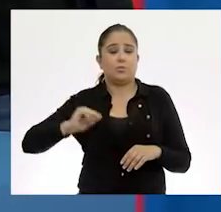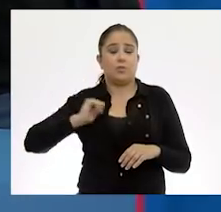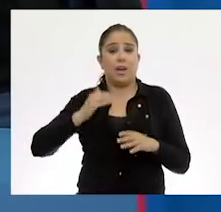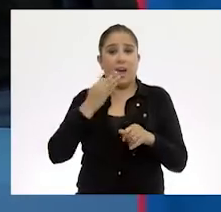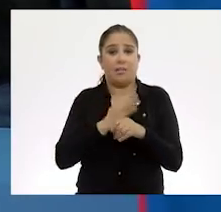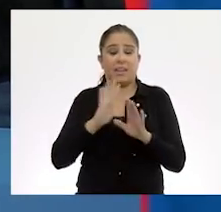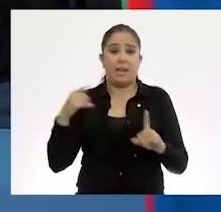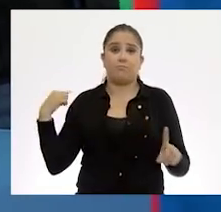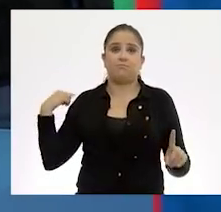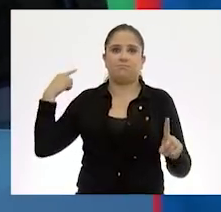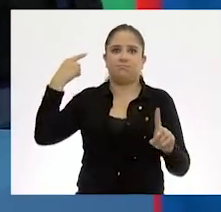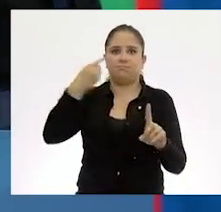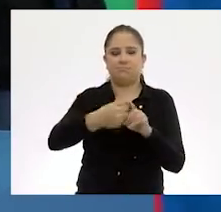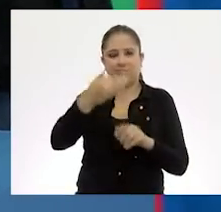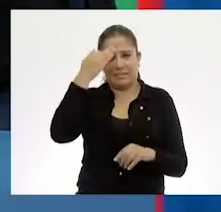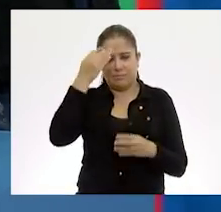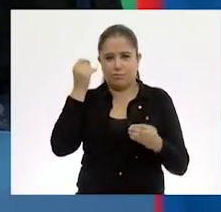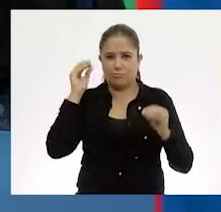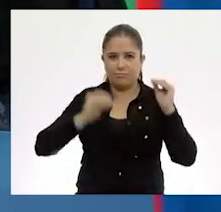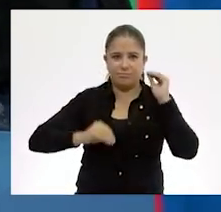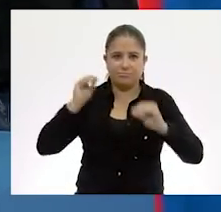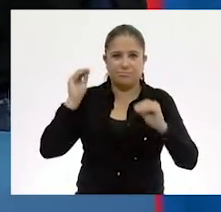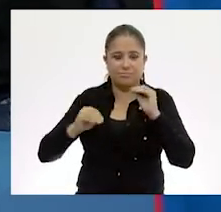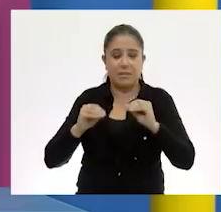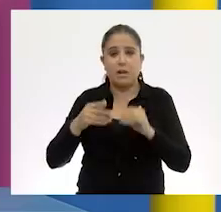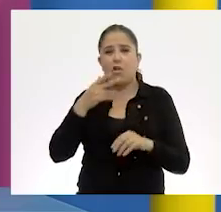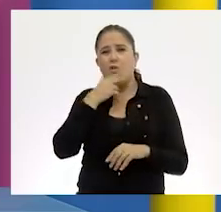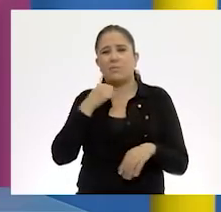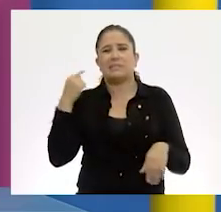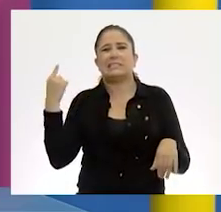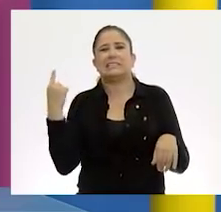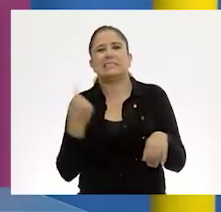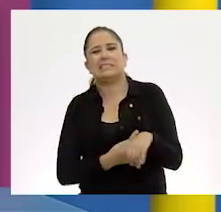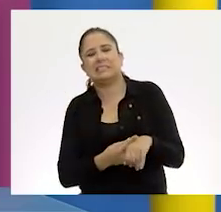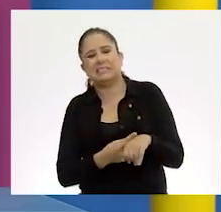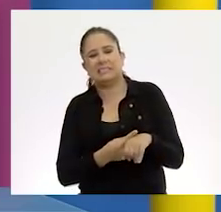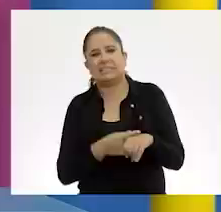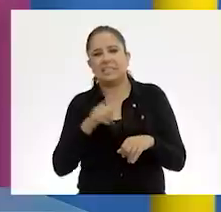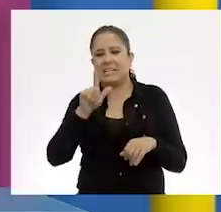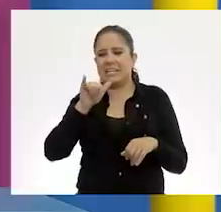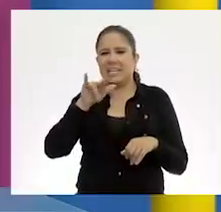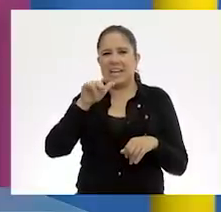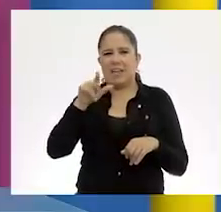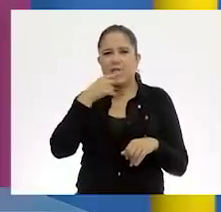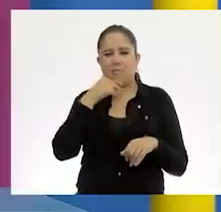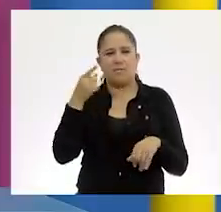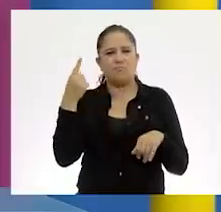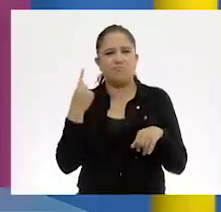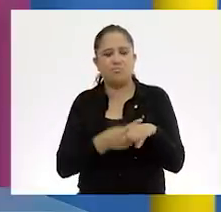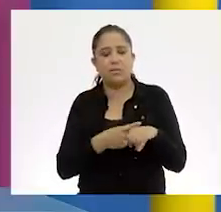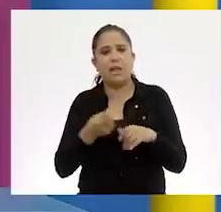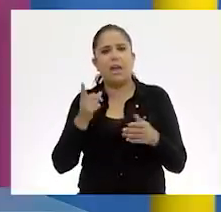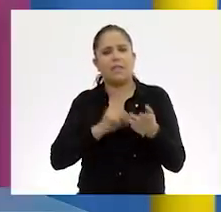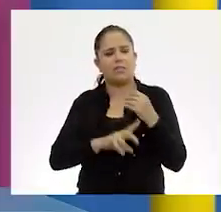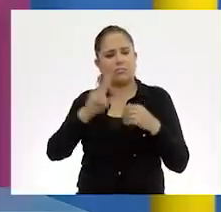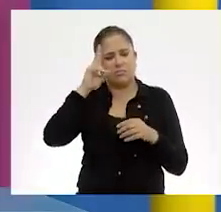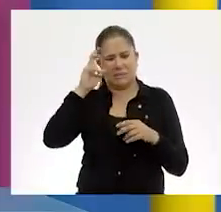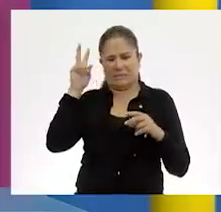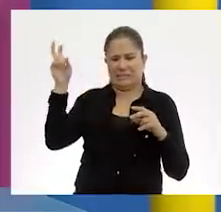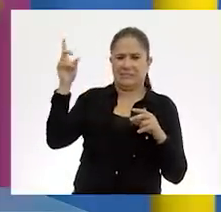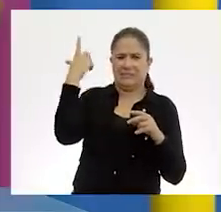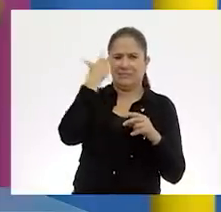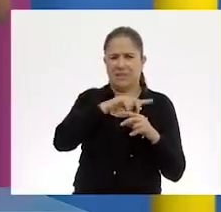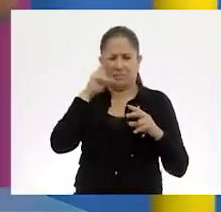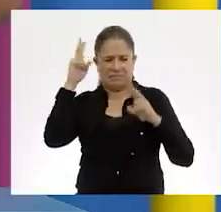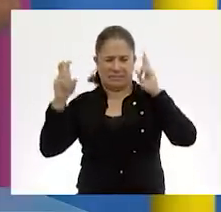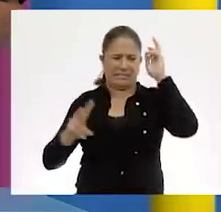cuenta ya tiene mucho tiempo esto. Y el señor lo enfermó y dentro de su enfermedad tuvo un sueño, una pesadilla. Y